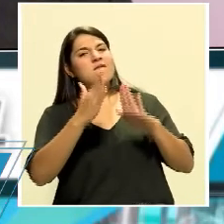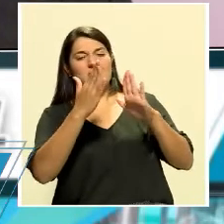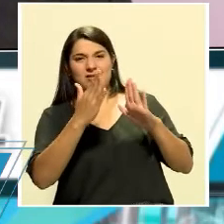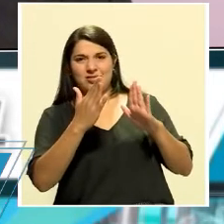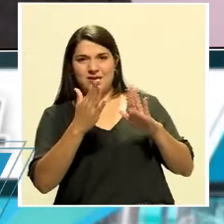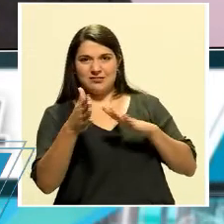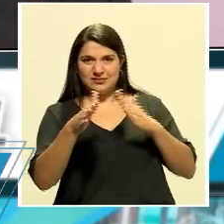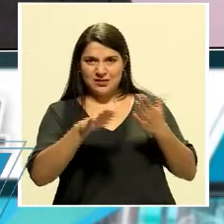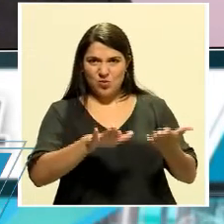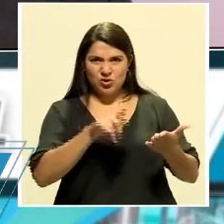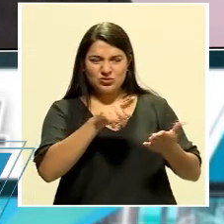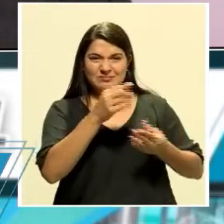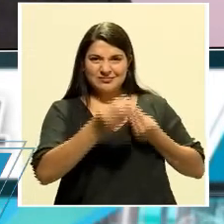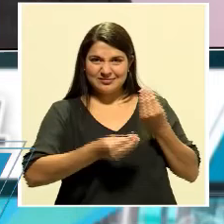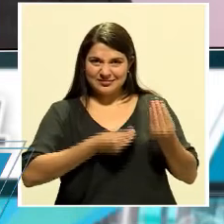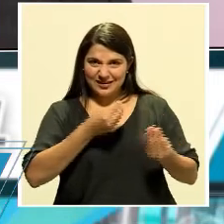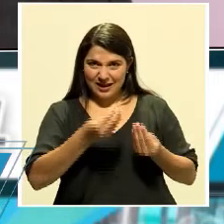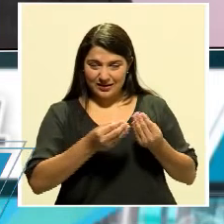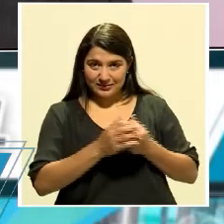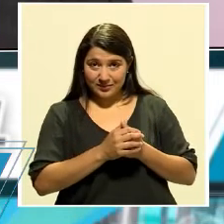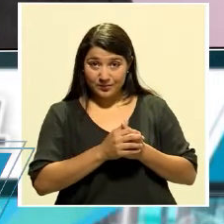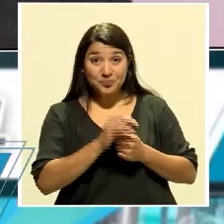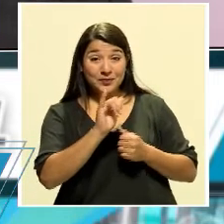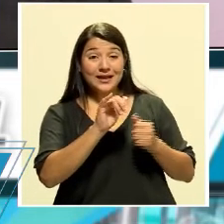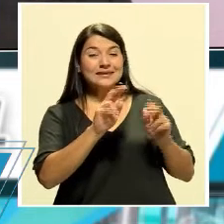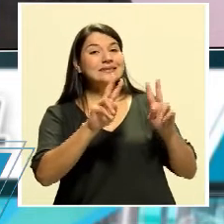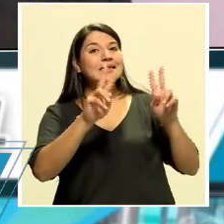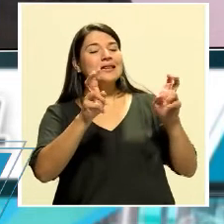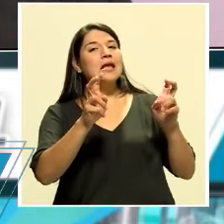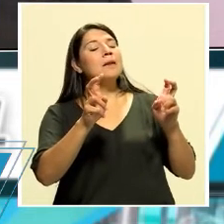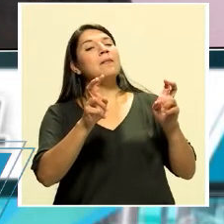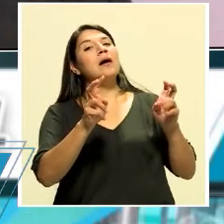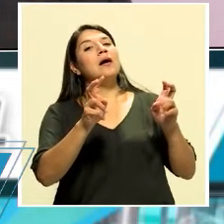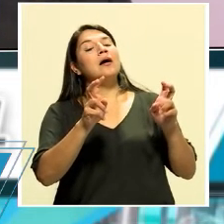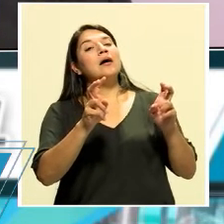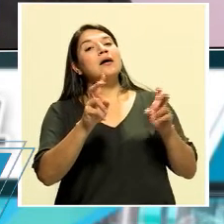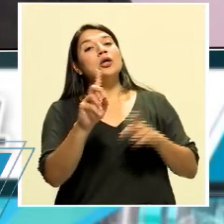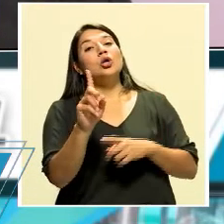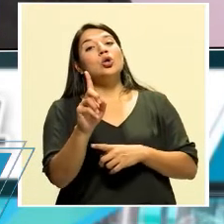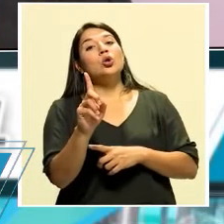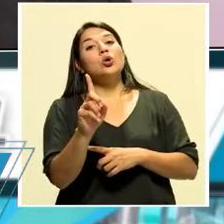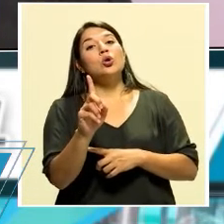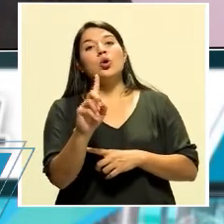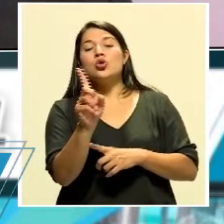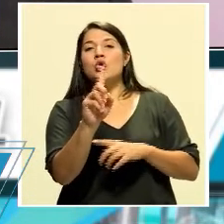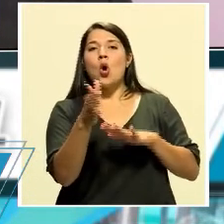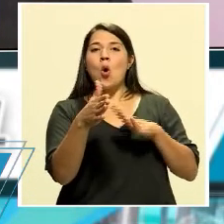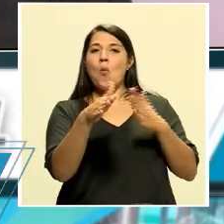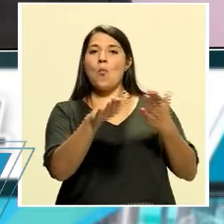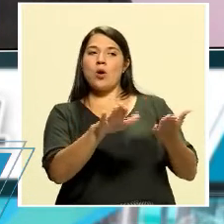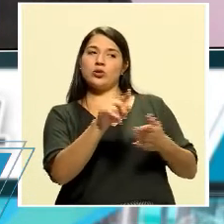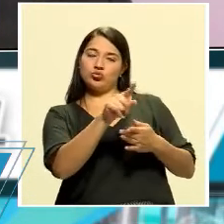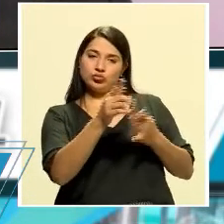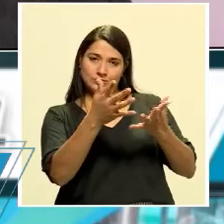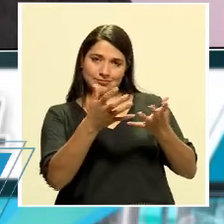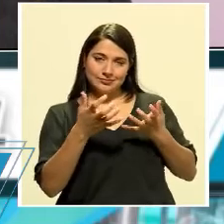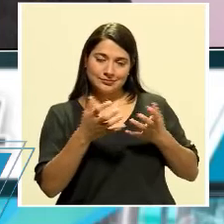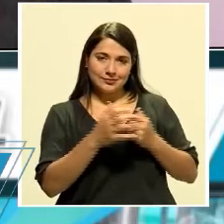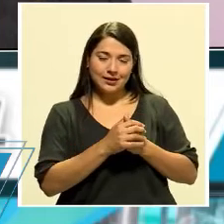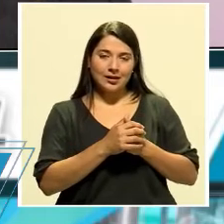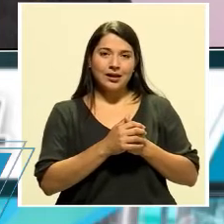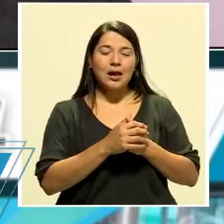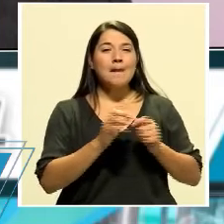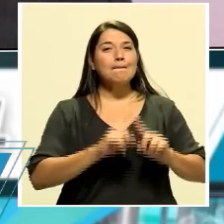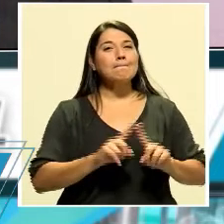haciendo con eso? Es un tema, obviamente no son muertes que usted provoca, pero